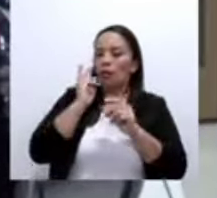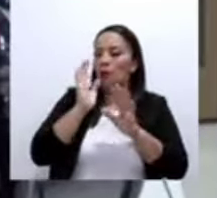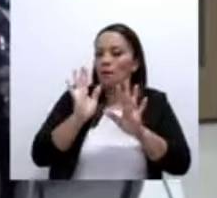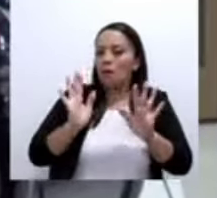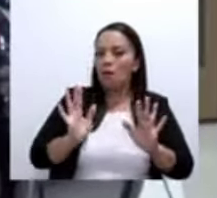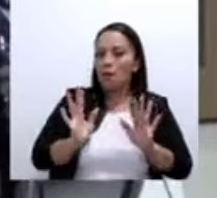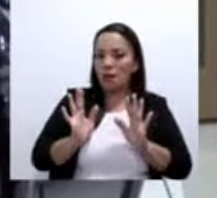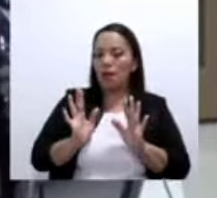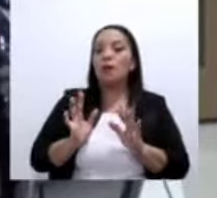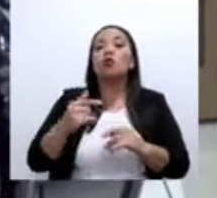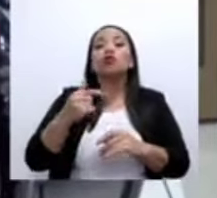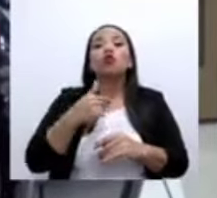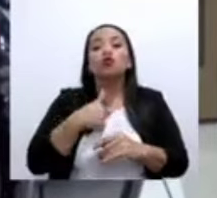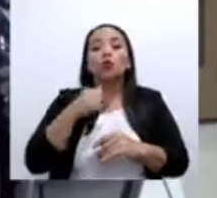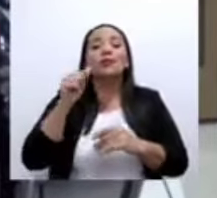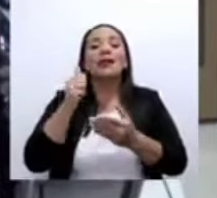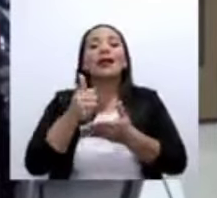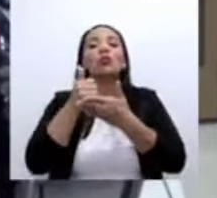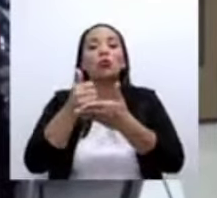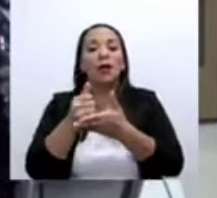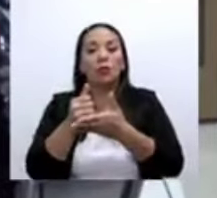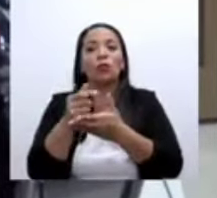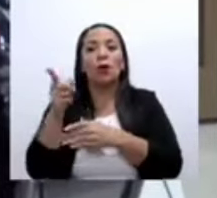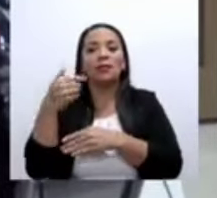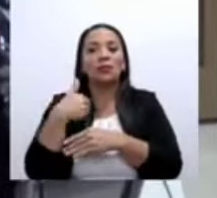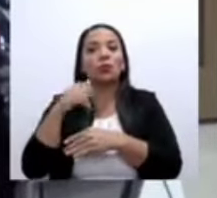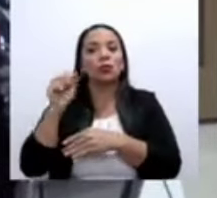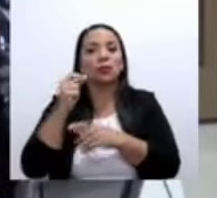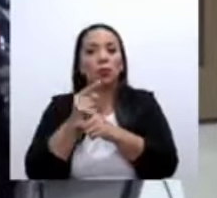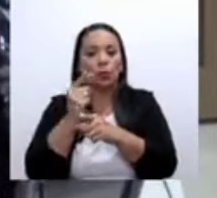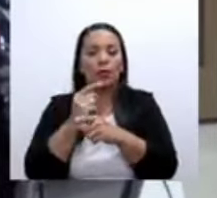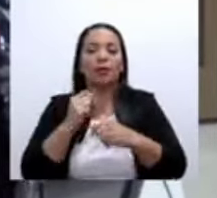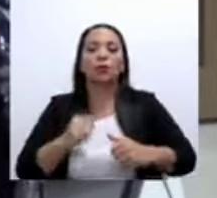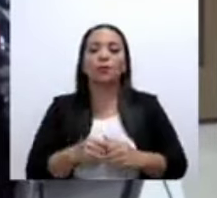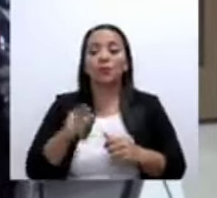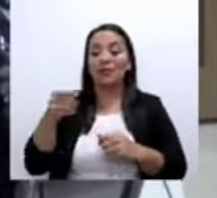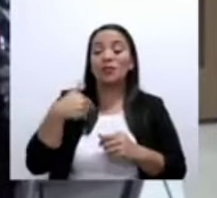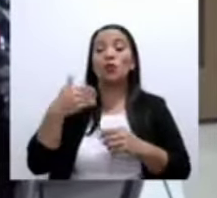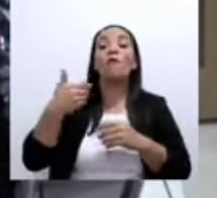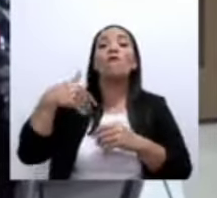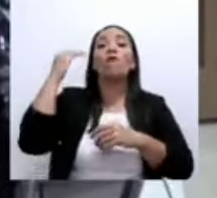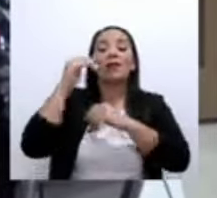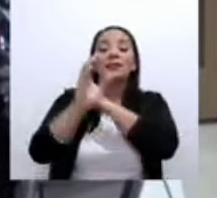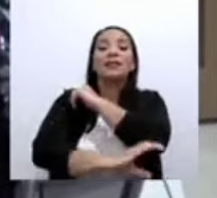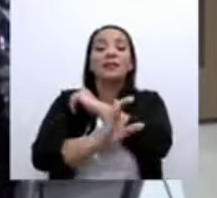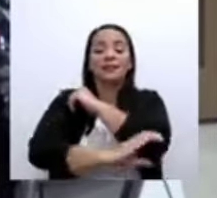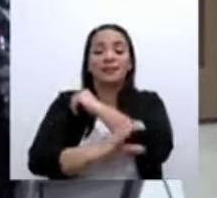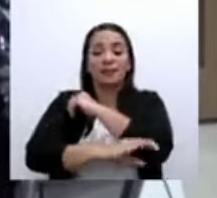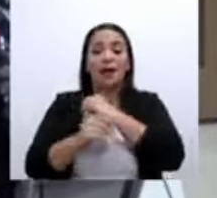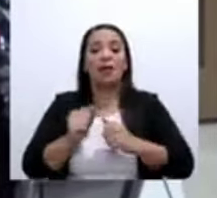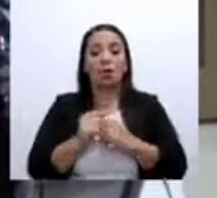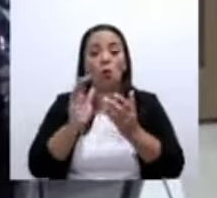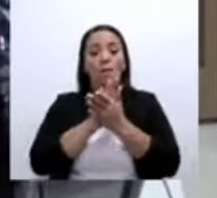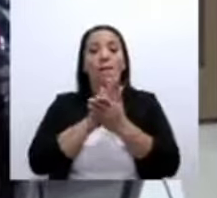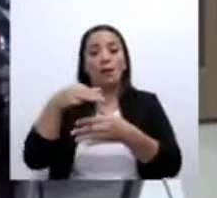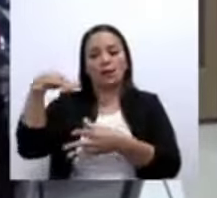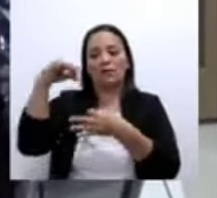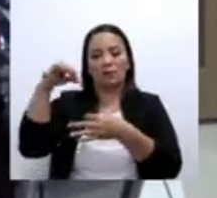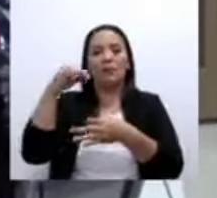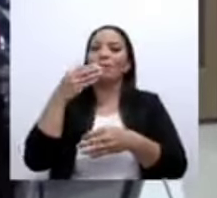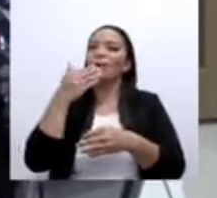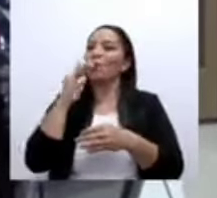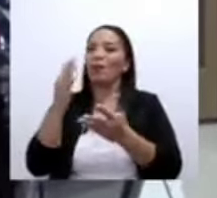Sí, yo le estoy ayudando a ese señor. Ese señor fue sentenciado, y ahí lo sacaron el papel, mal intencionado.